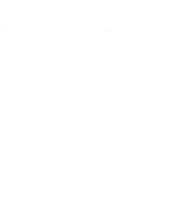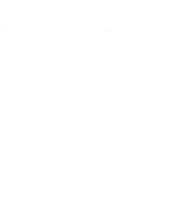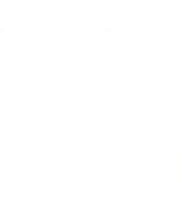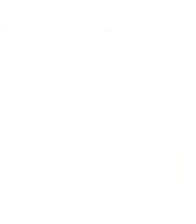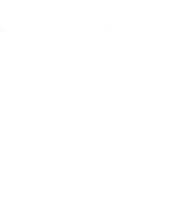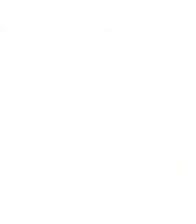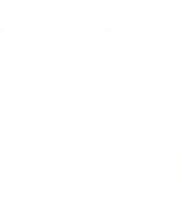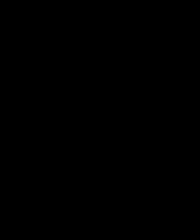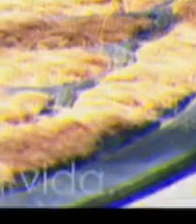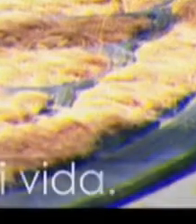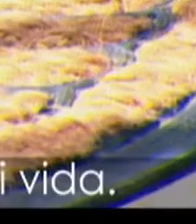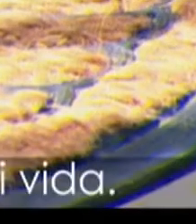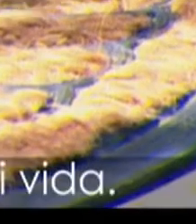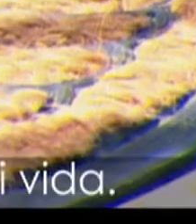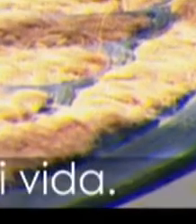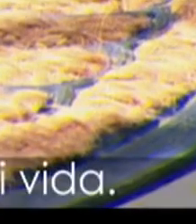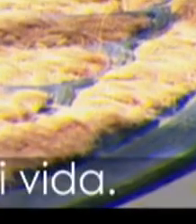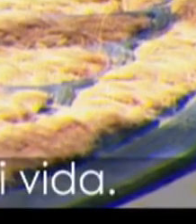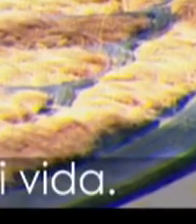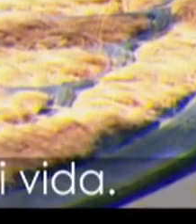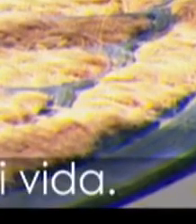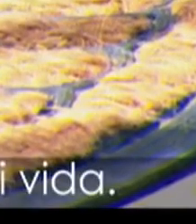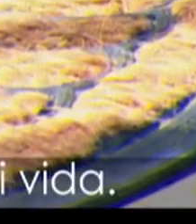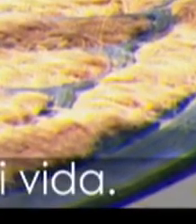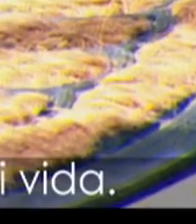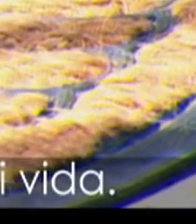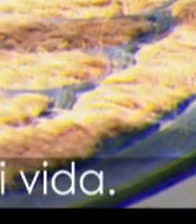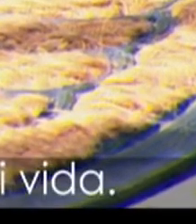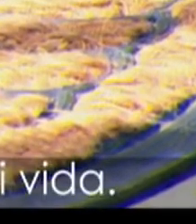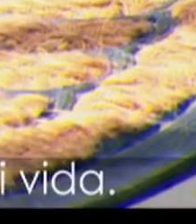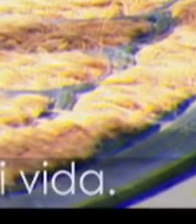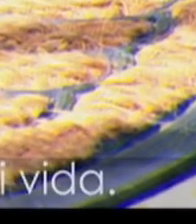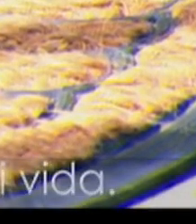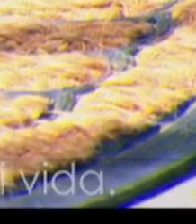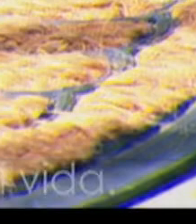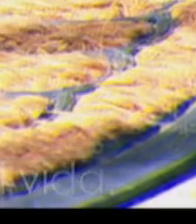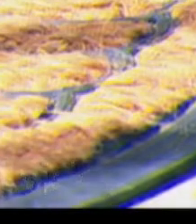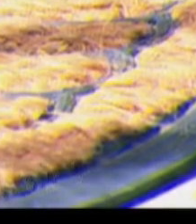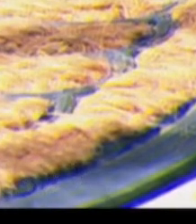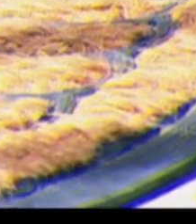Gobierno de la República. Fue la peor llamada que he recibido en mi vida.